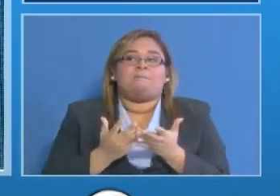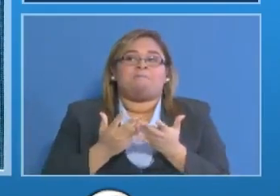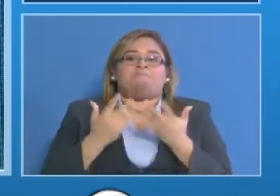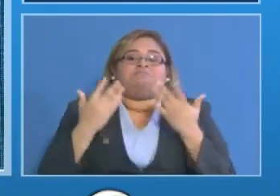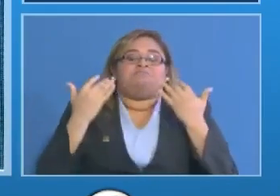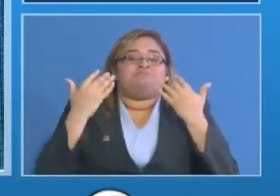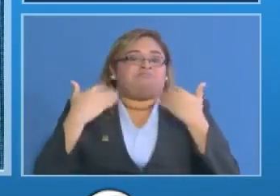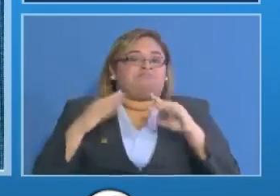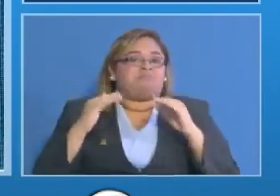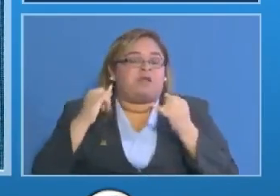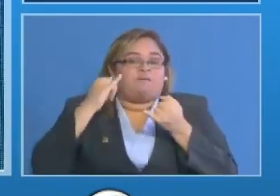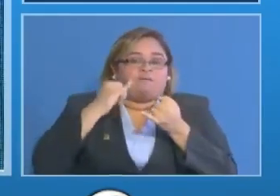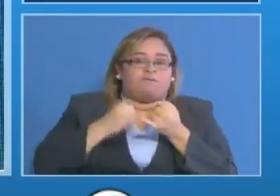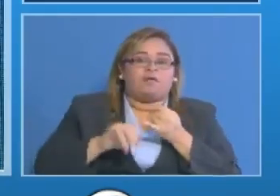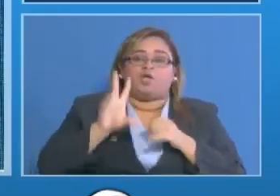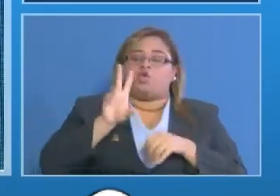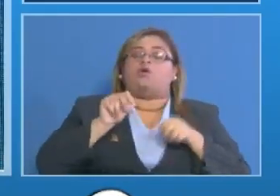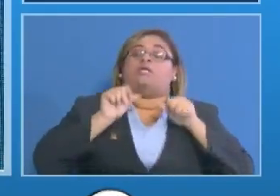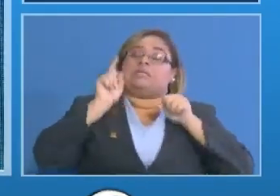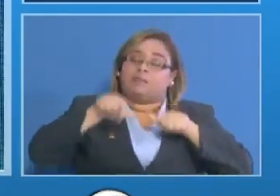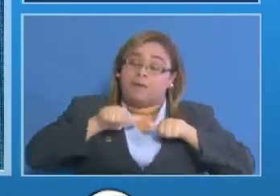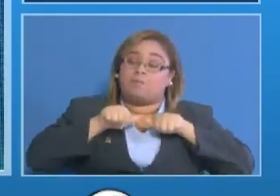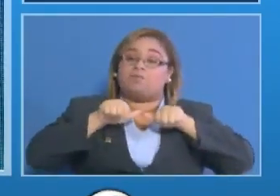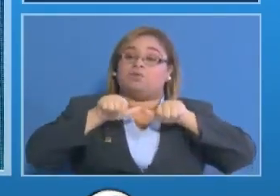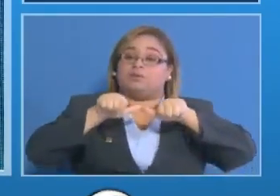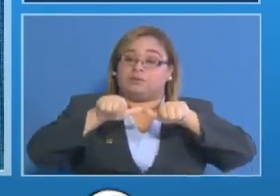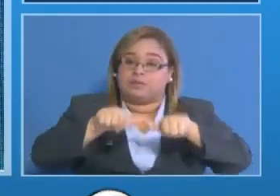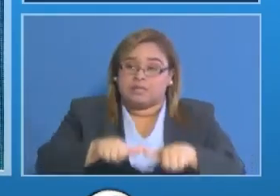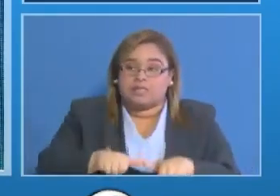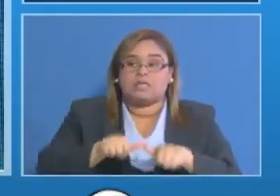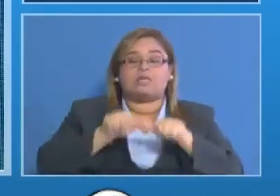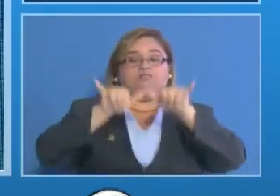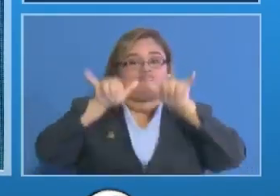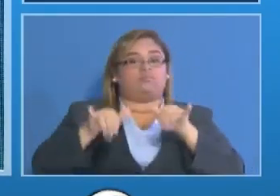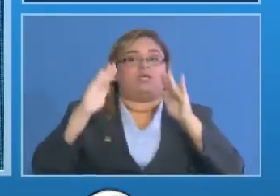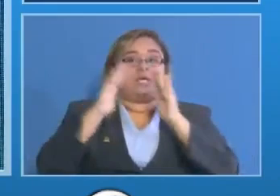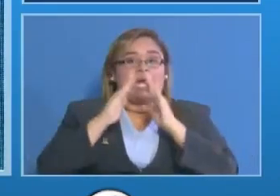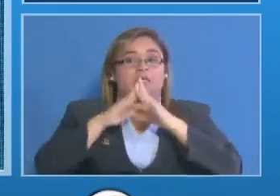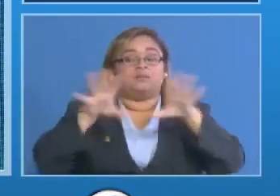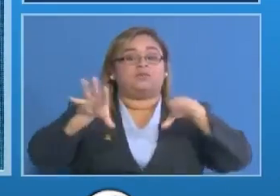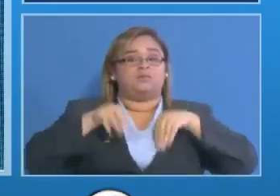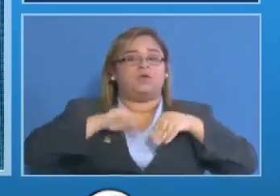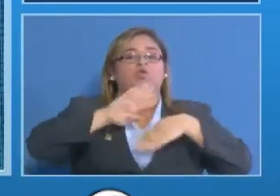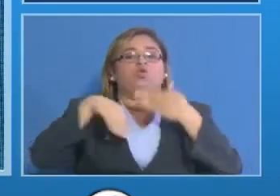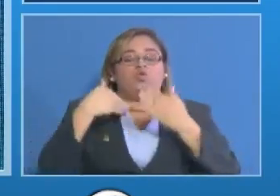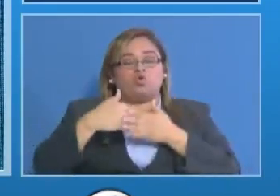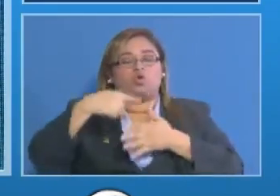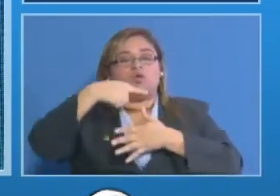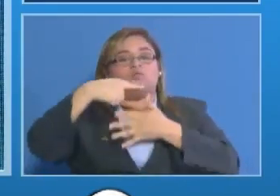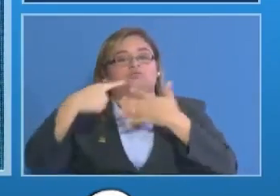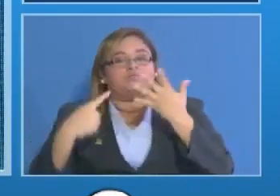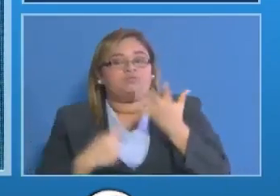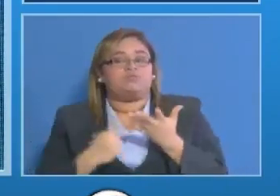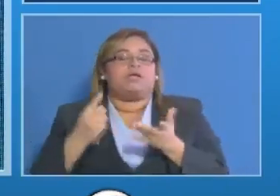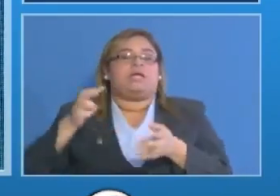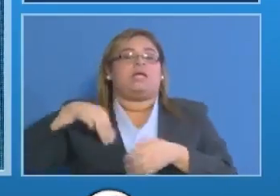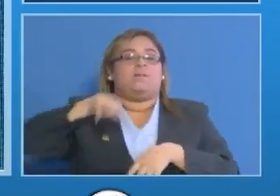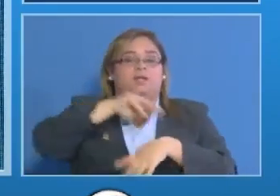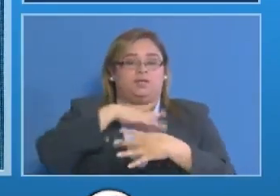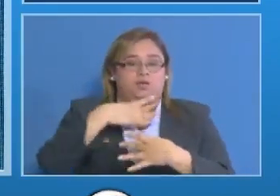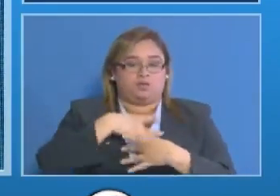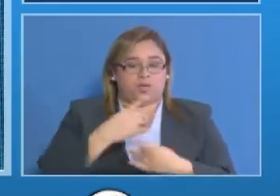sino para tener que continuarla y ir hacia la normalidad y en base a estos documentos hemos hecho un primer